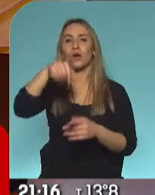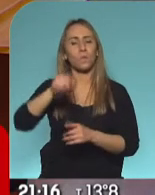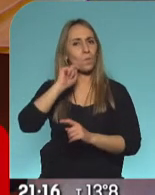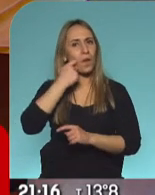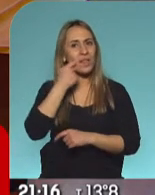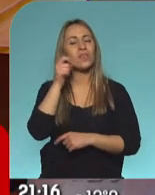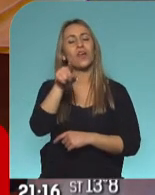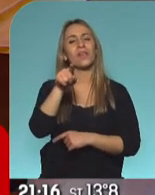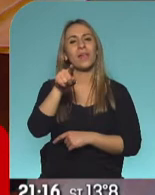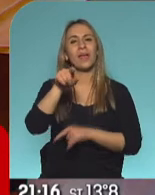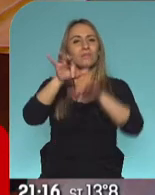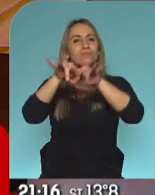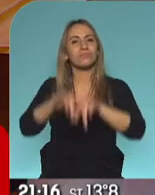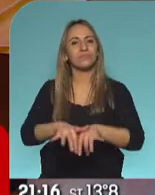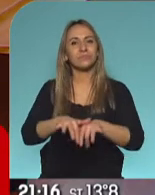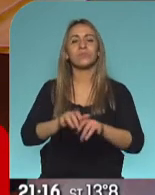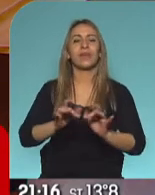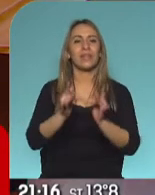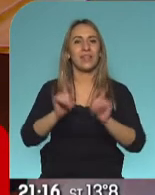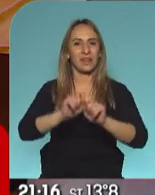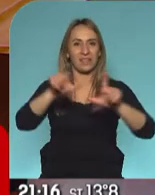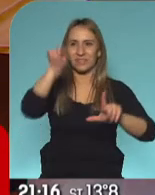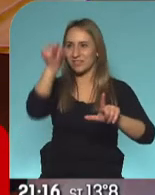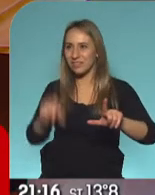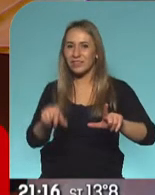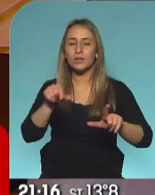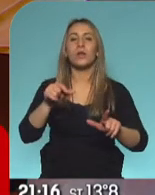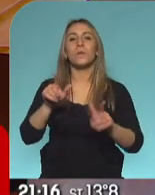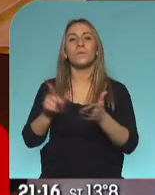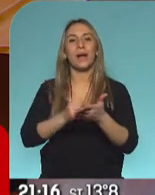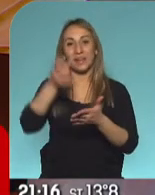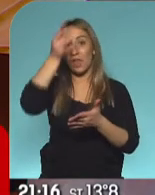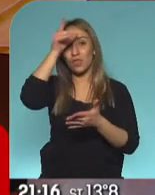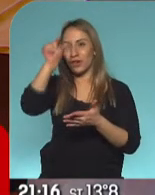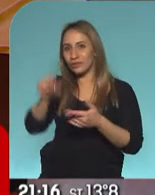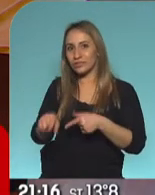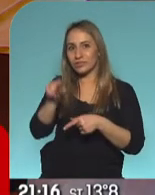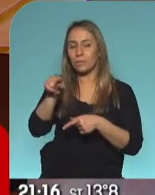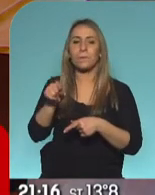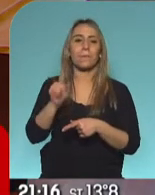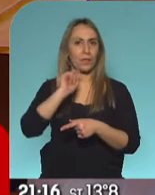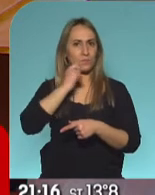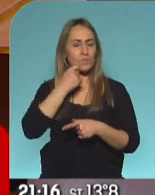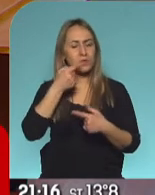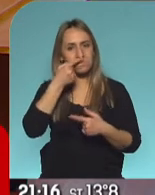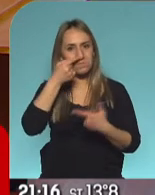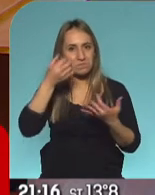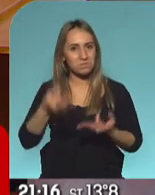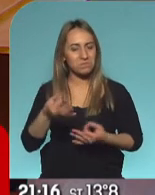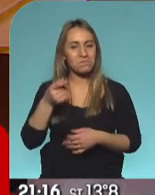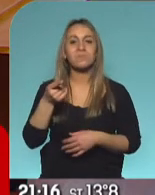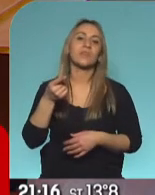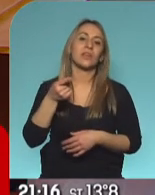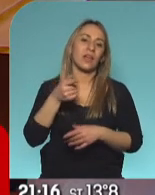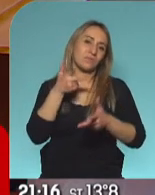Página 12, Por la paz que es consigna nuestra, es el título, y hablar un poco de estos dos hechos que al final sucedieron